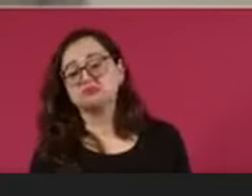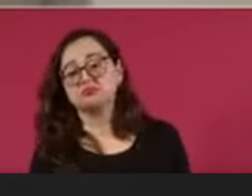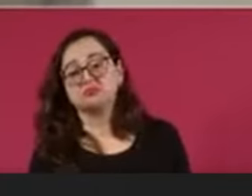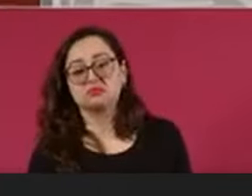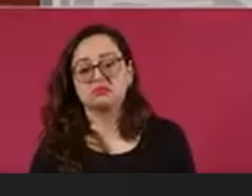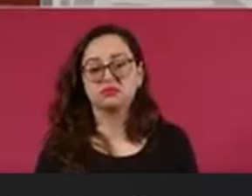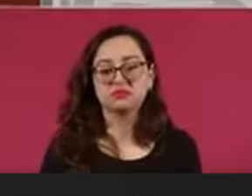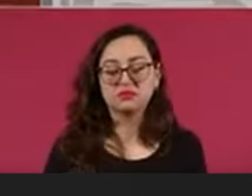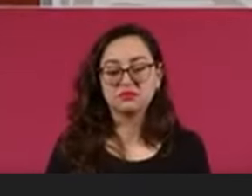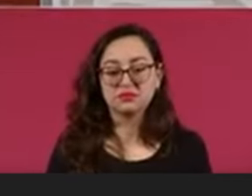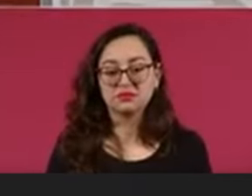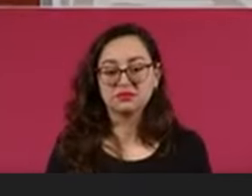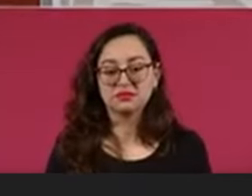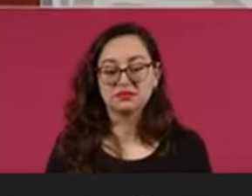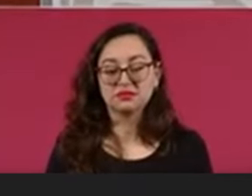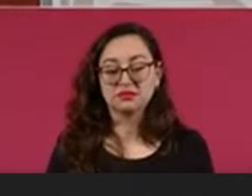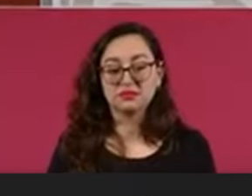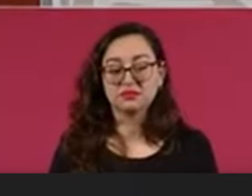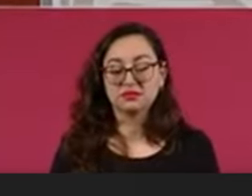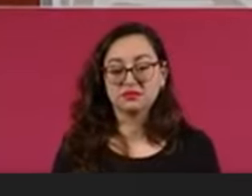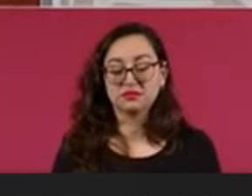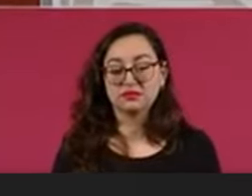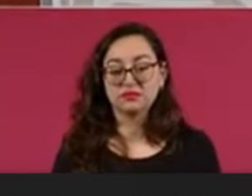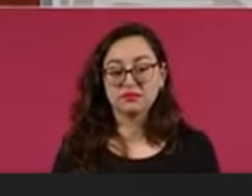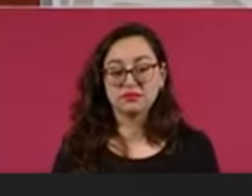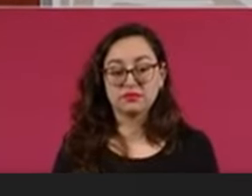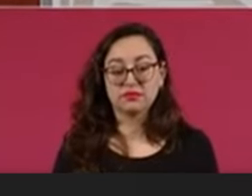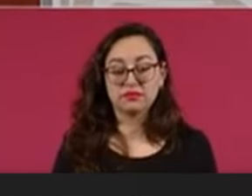Pero que